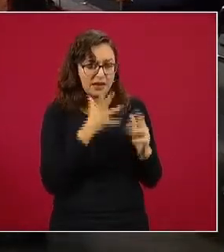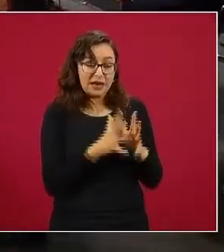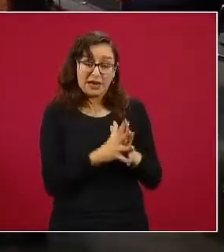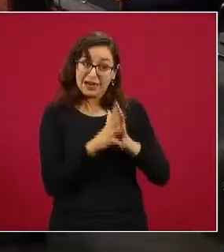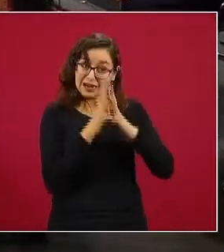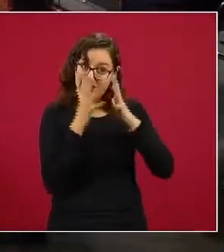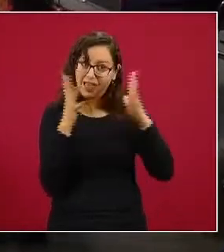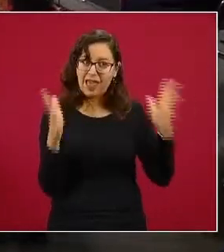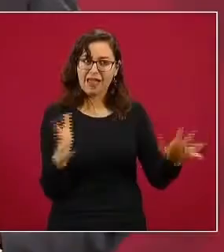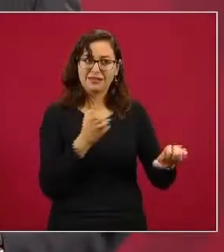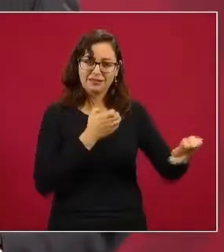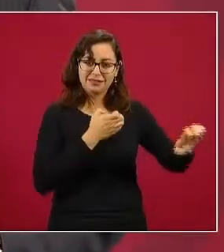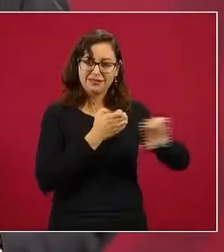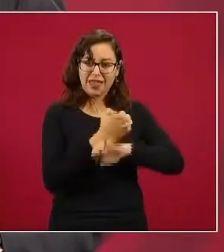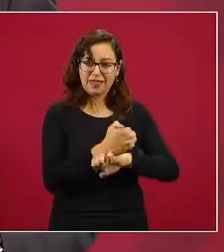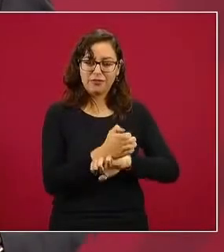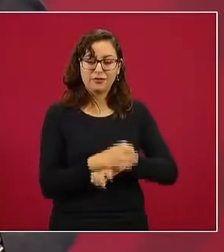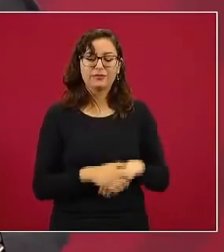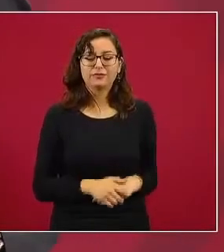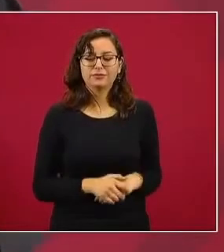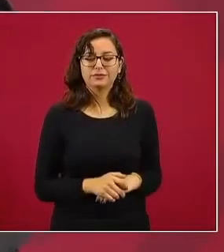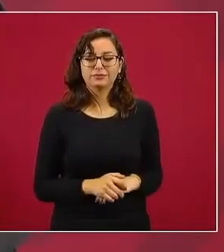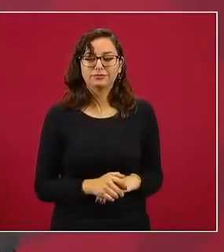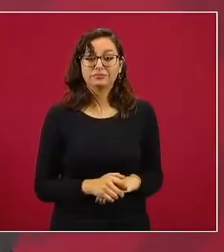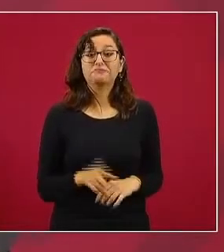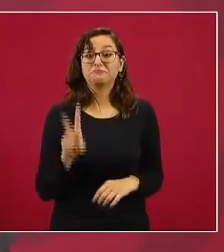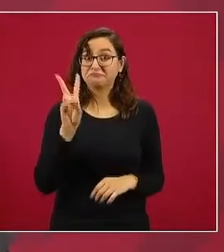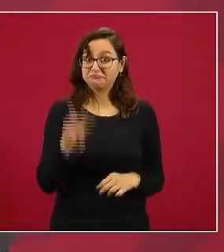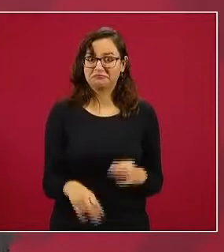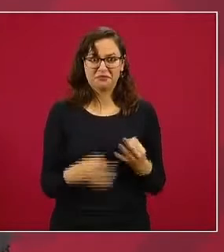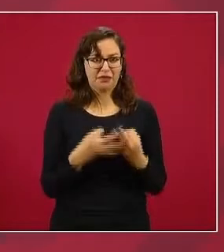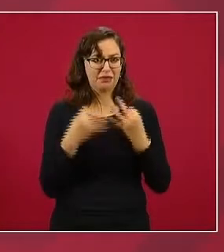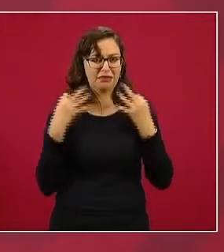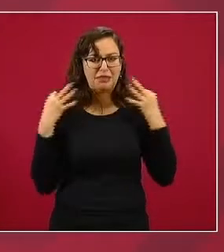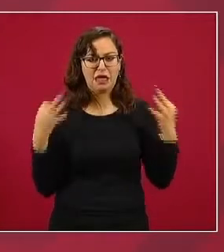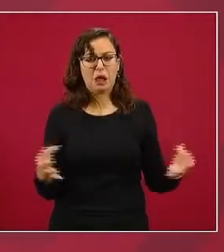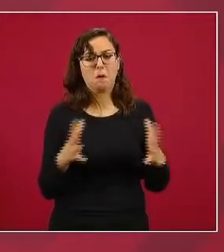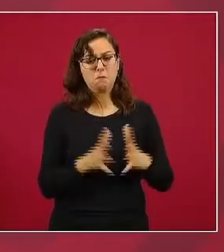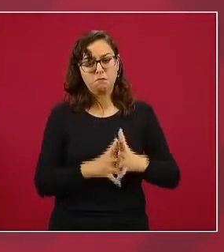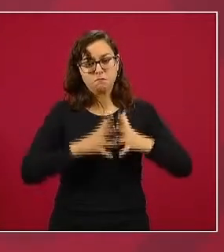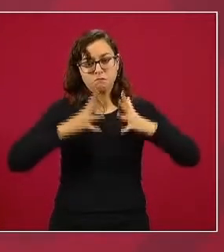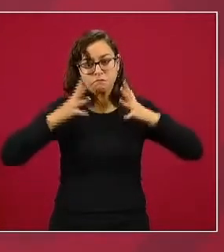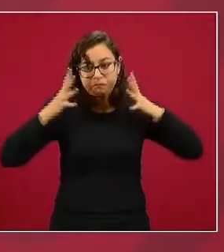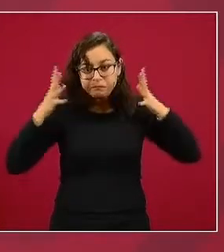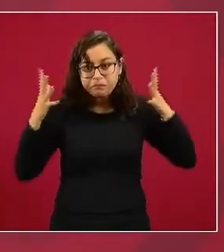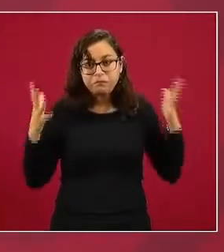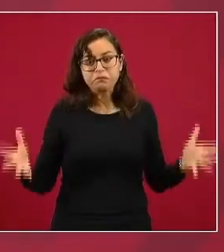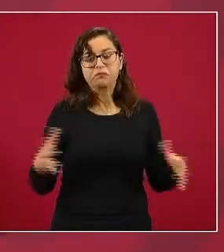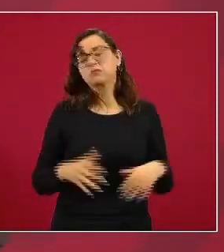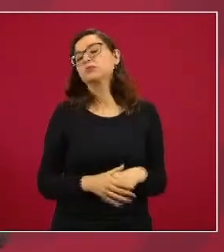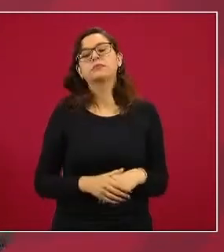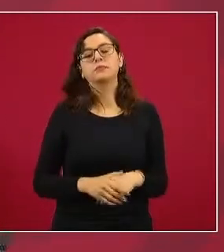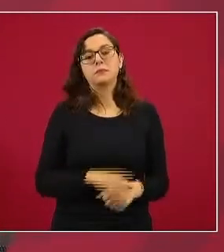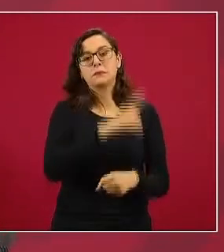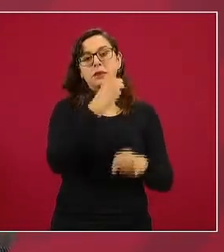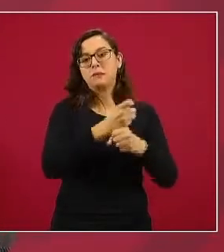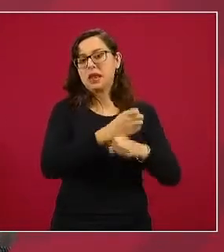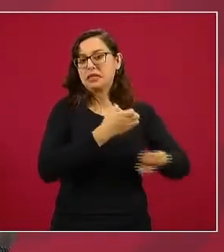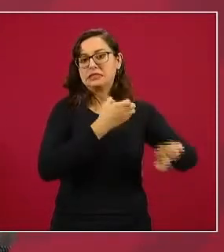de México es el Estado con más territorio. El segundo es Sonora.